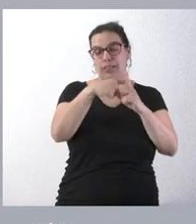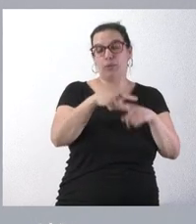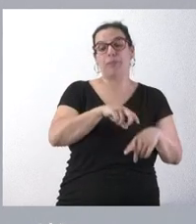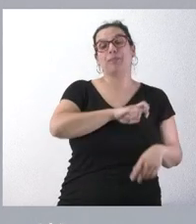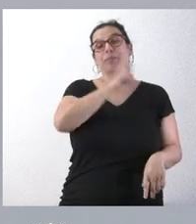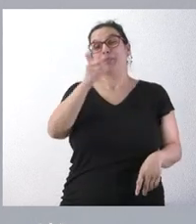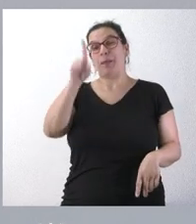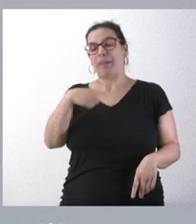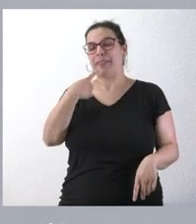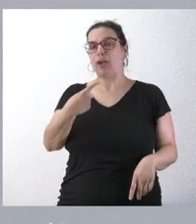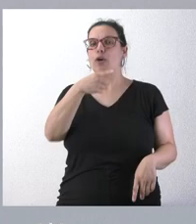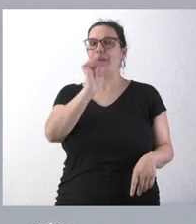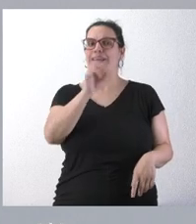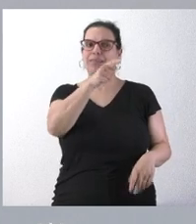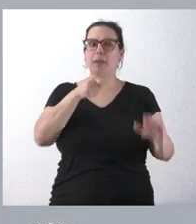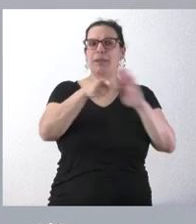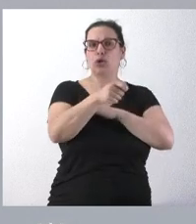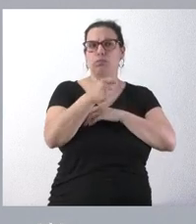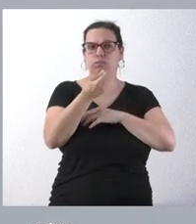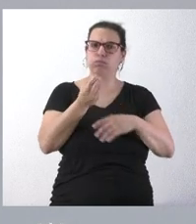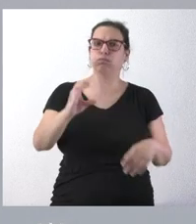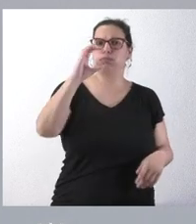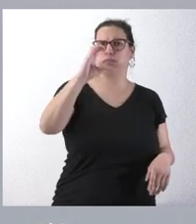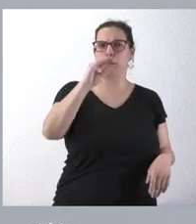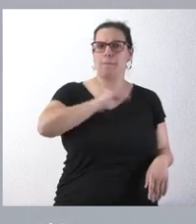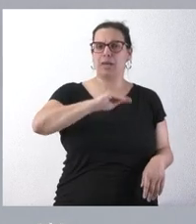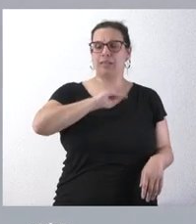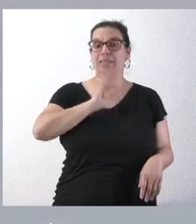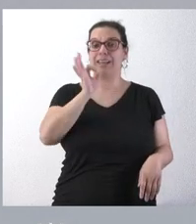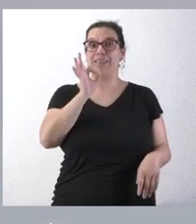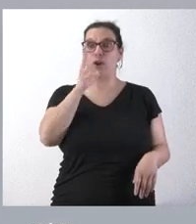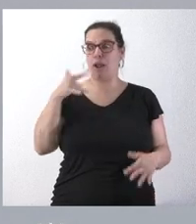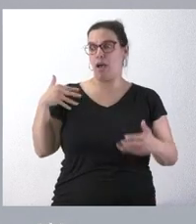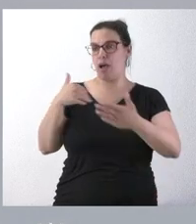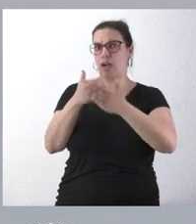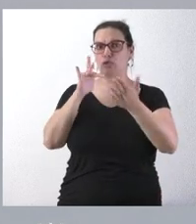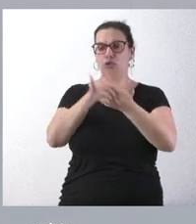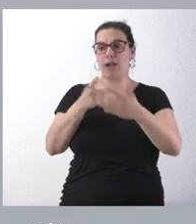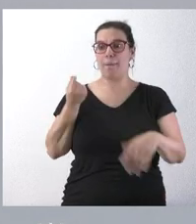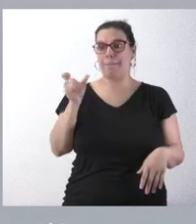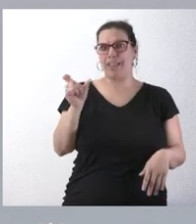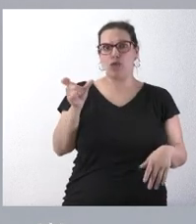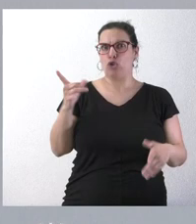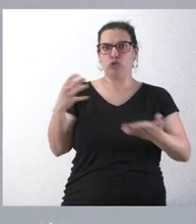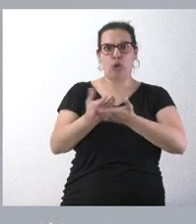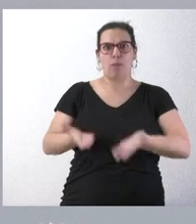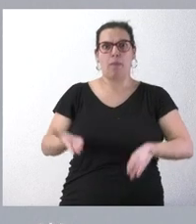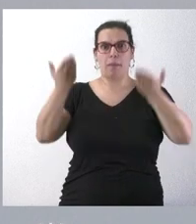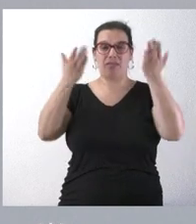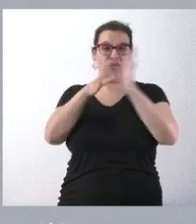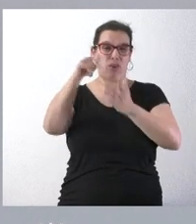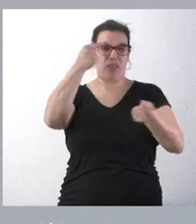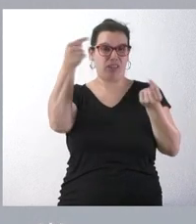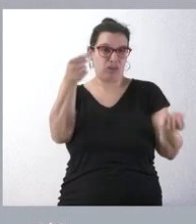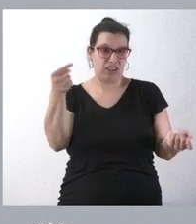que es verdad que son inversiones muy numerosas, que lógicamente el incremento de la inflación que hemos vivido y que hoy hemos tenido unos datos negativos en